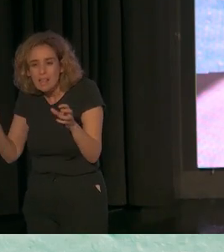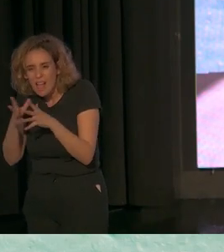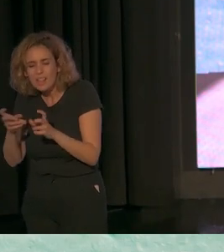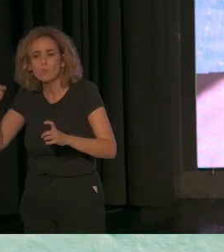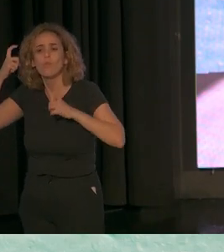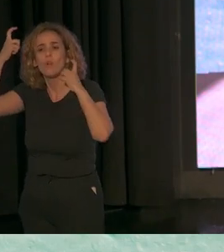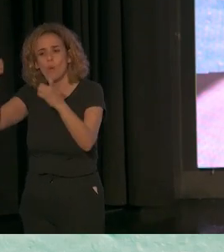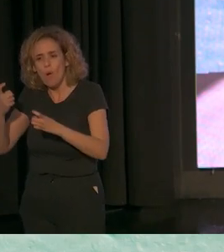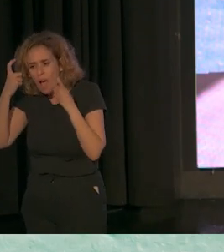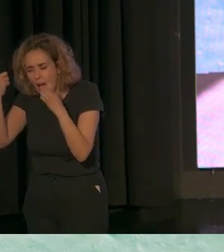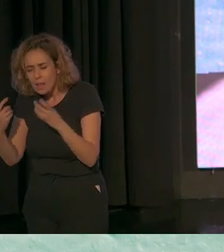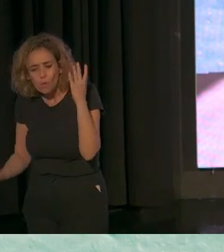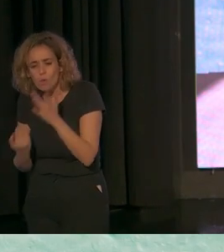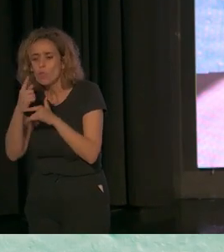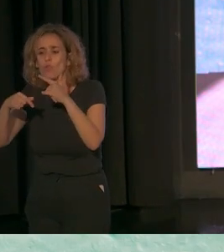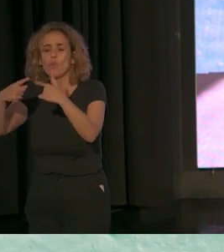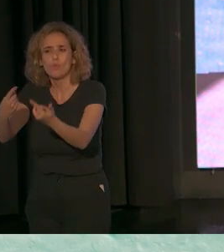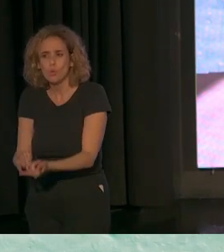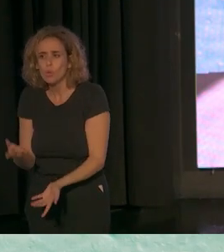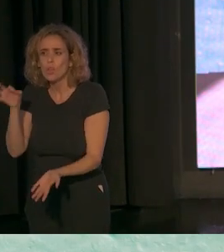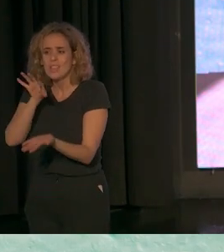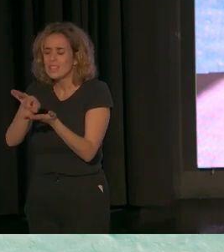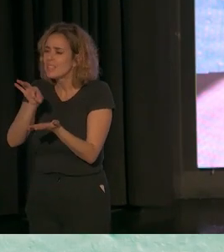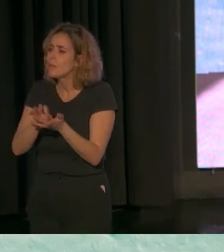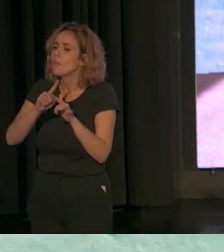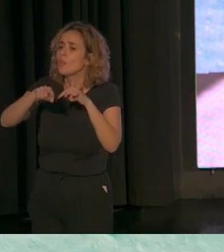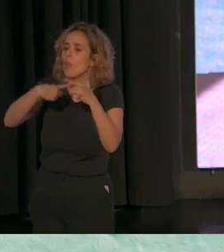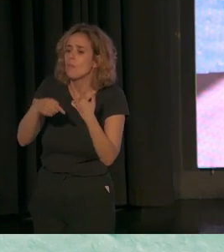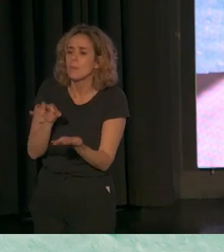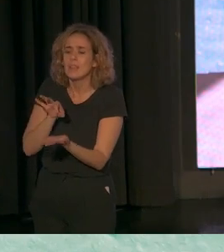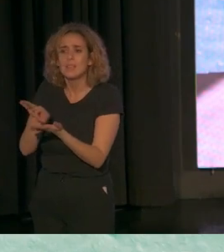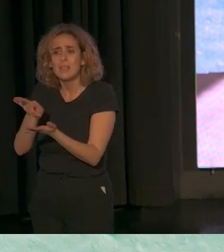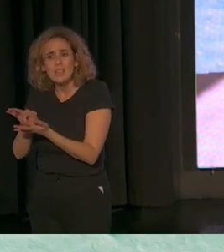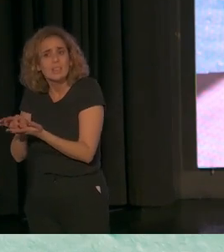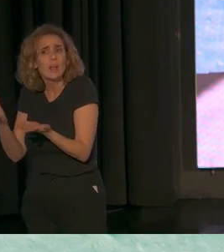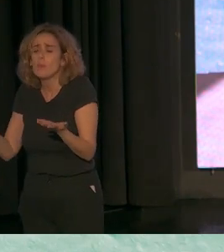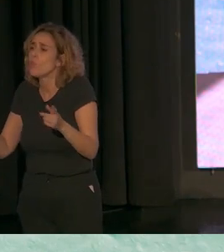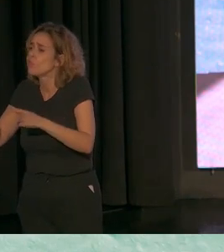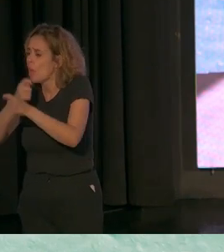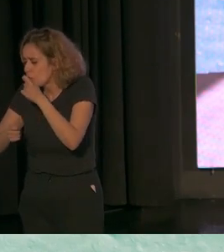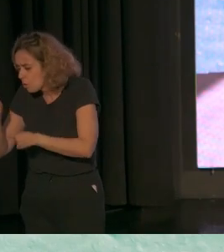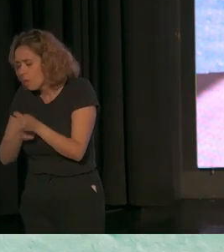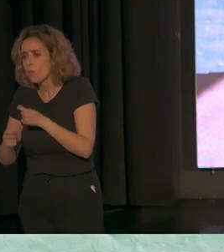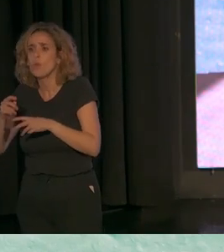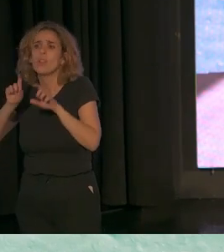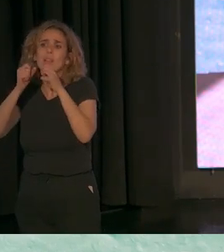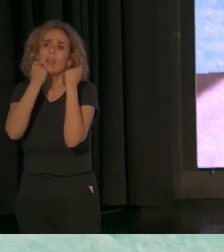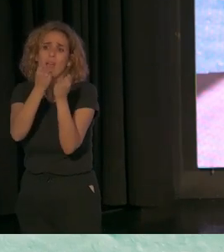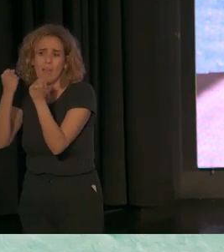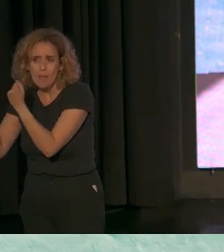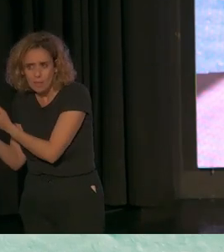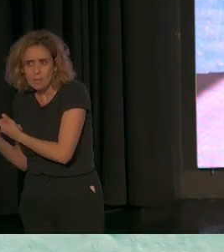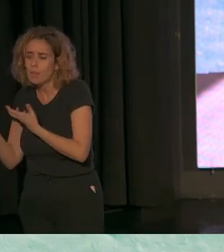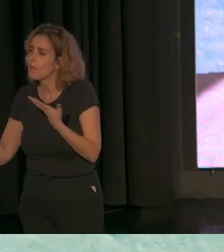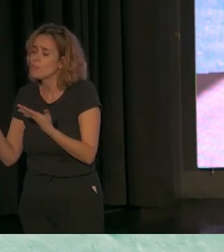esfuerzo renovado cada día, al servicio de las familias y al servicio de los niños, y también las asociaciones y las entidades en las que trabajáis,